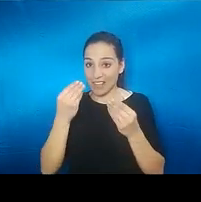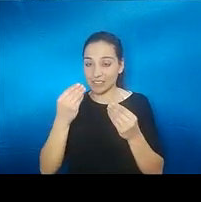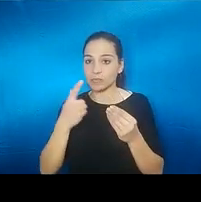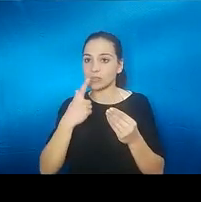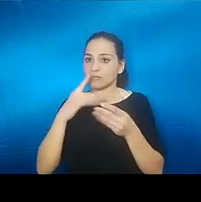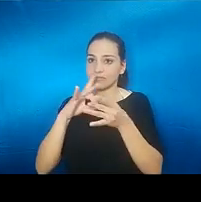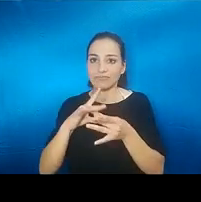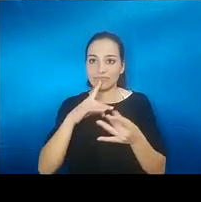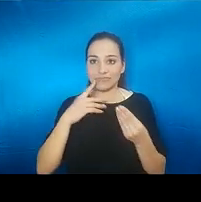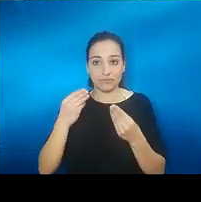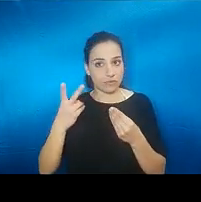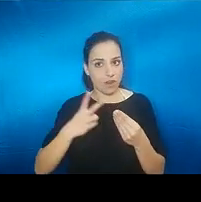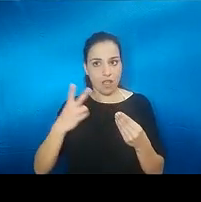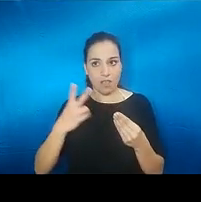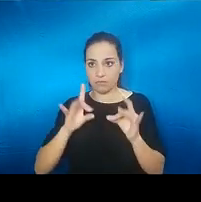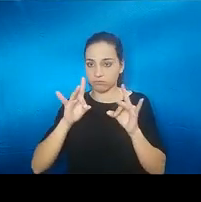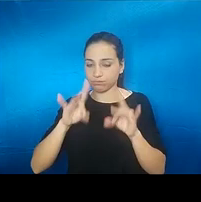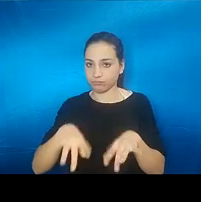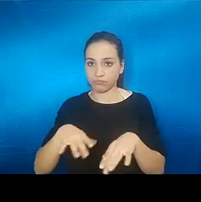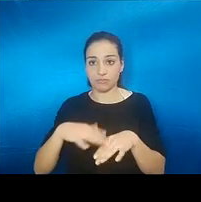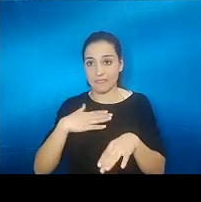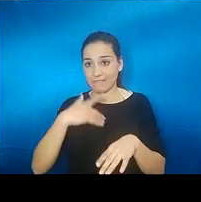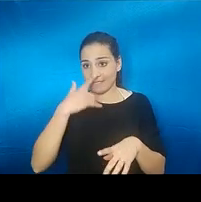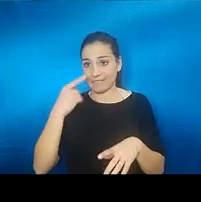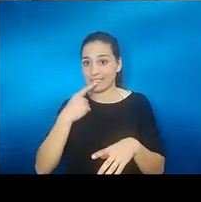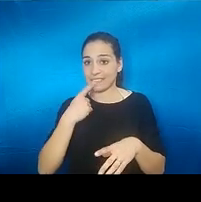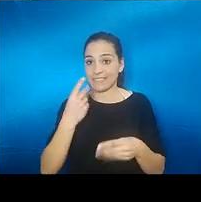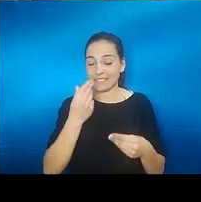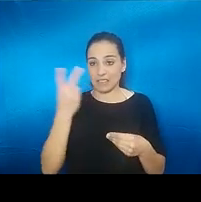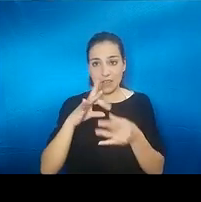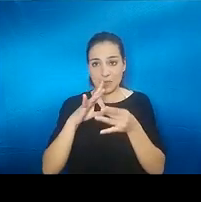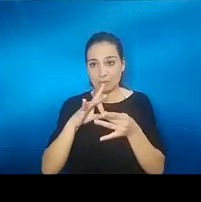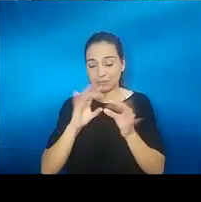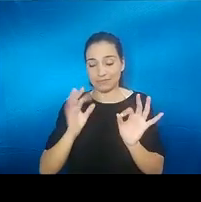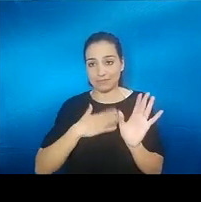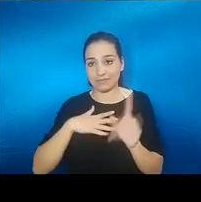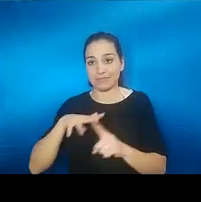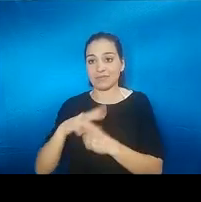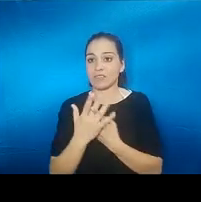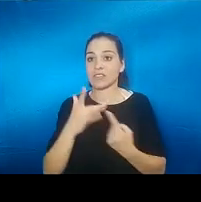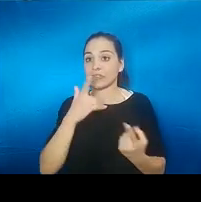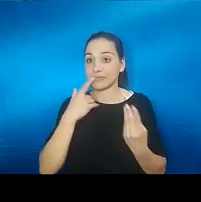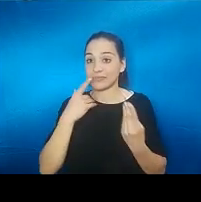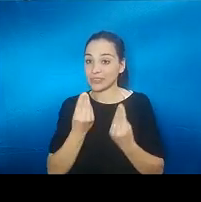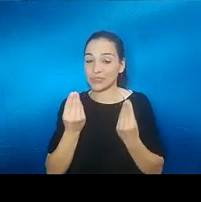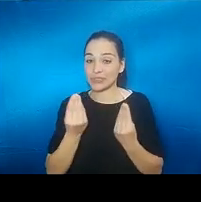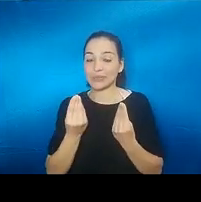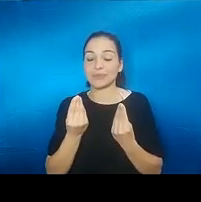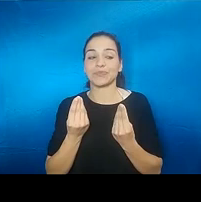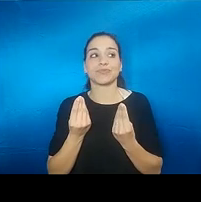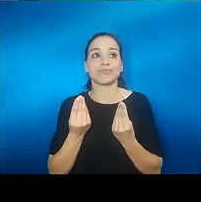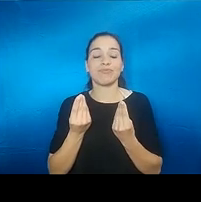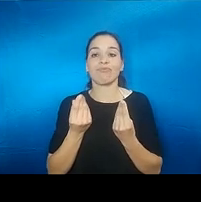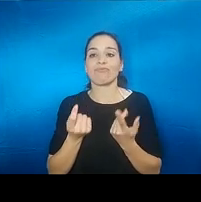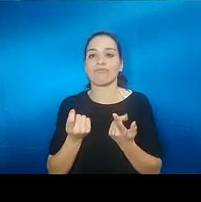que en mi caso son las dos cosas entonces para mí es el gusto quizá no se me